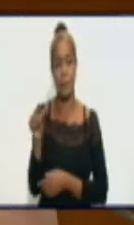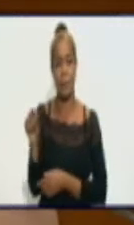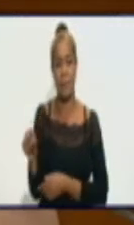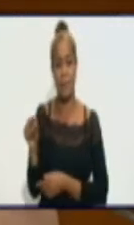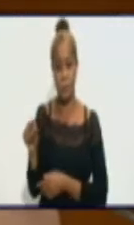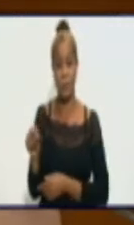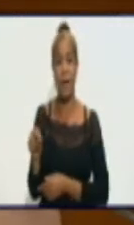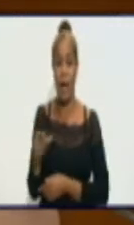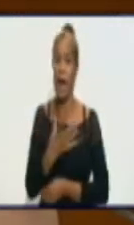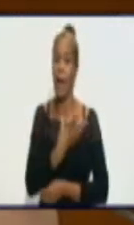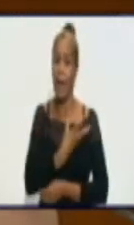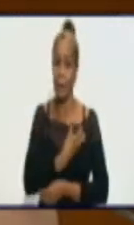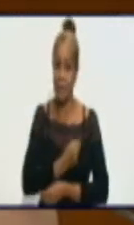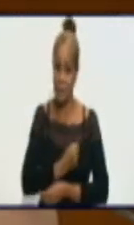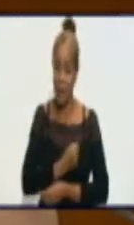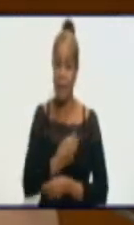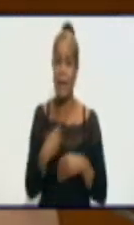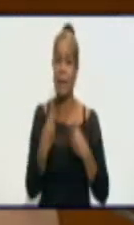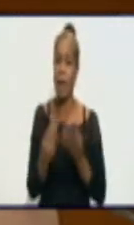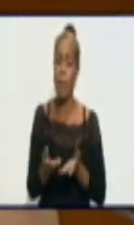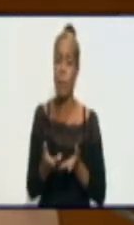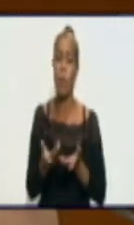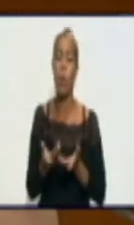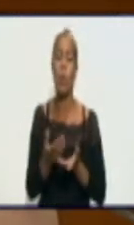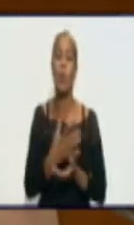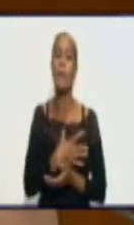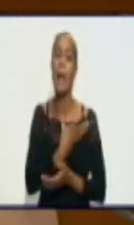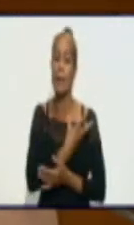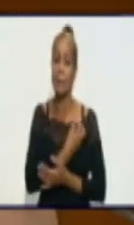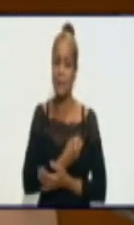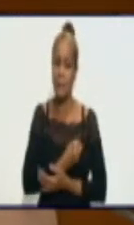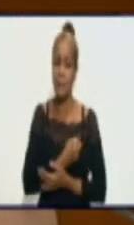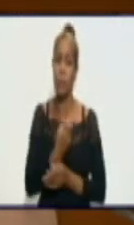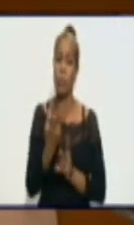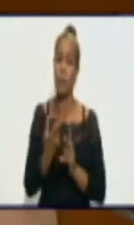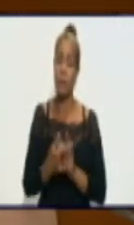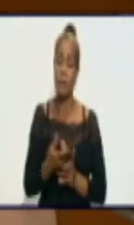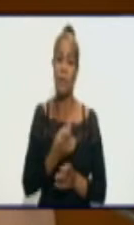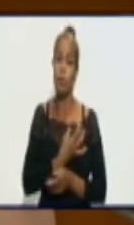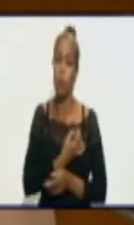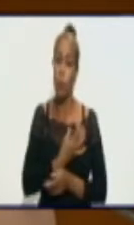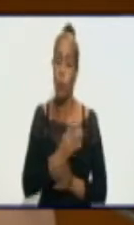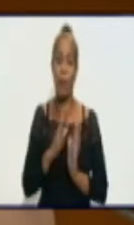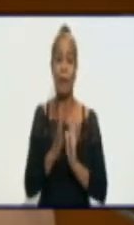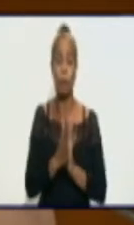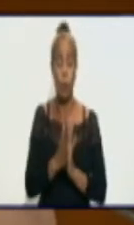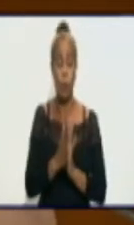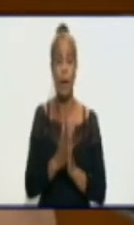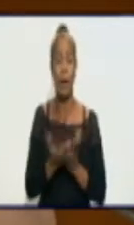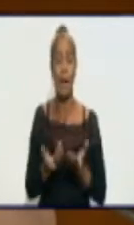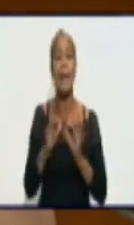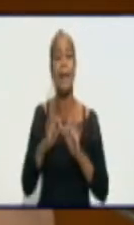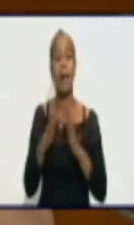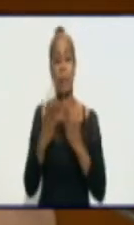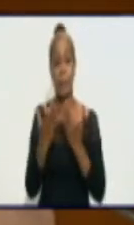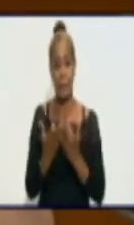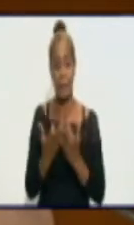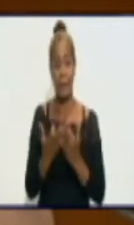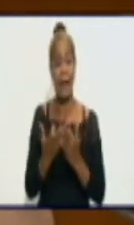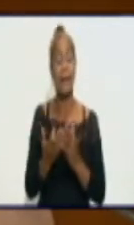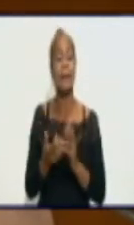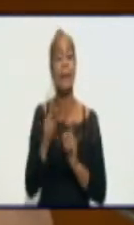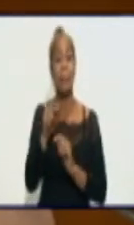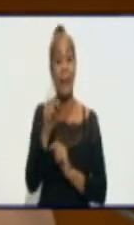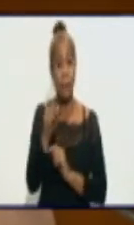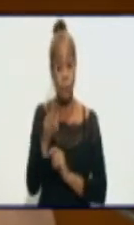lamentable, le damos las condolencias a los familiares y amistades y bueno, es para que toda la población vea que cuando comienzan